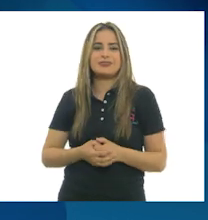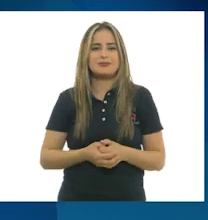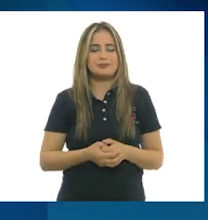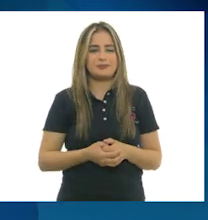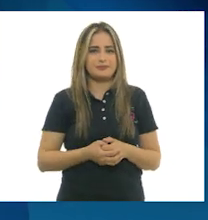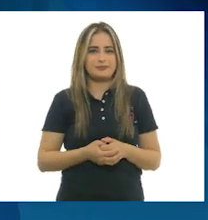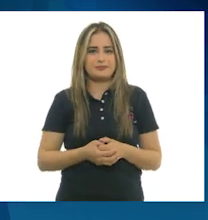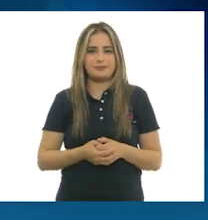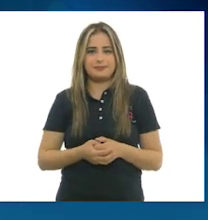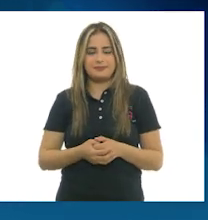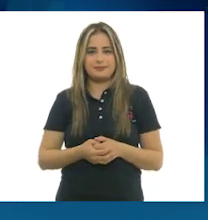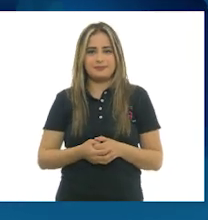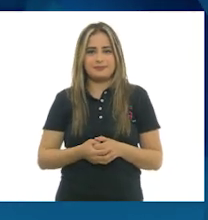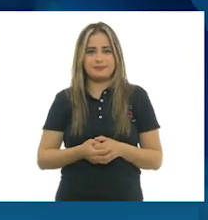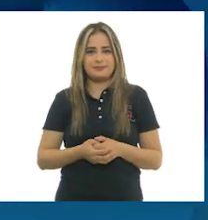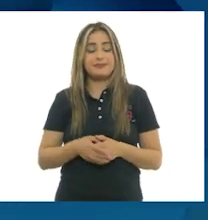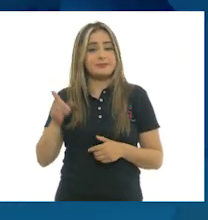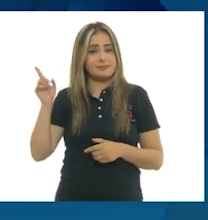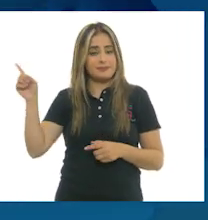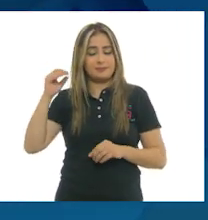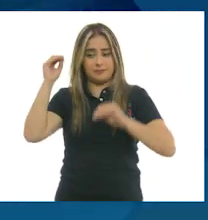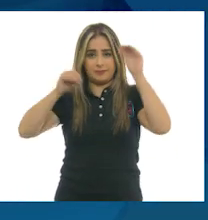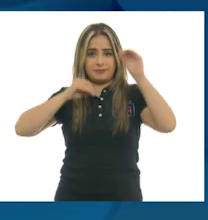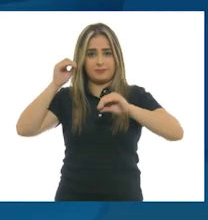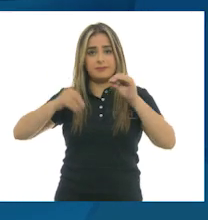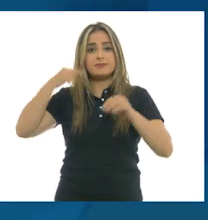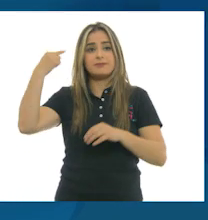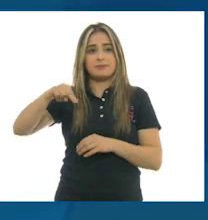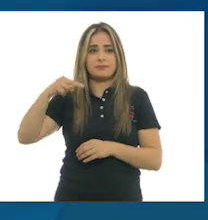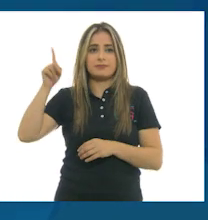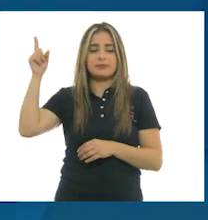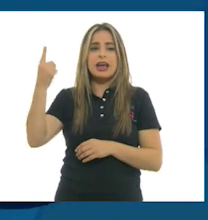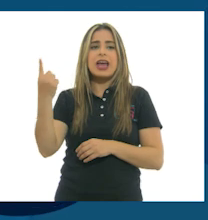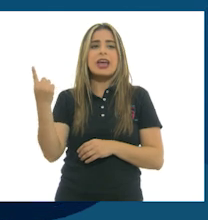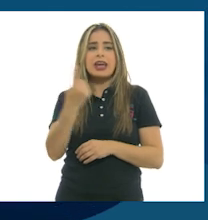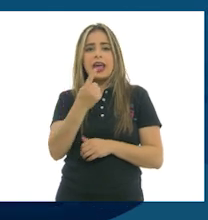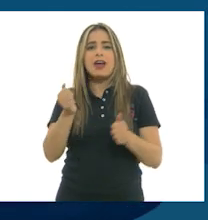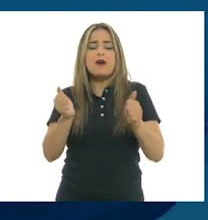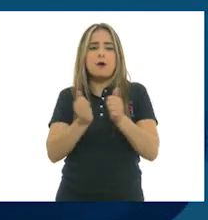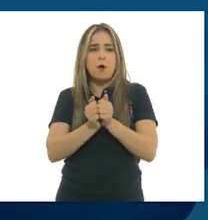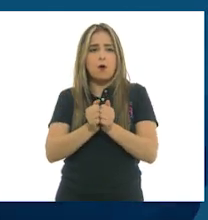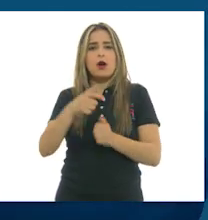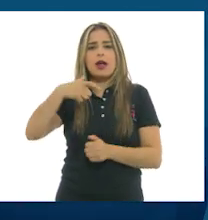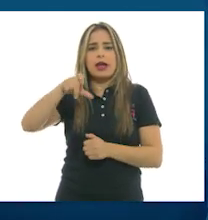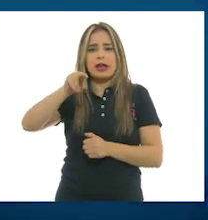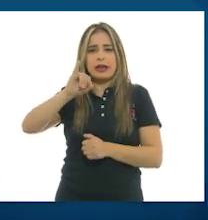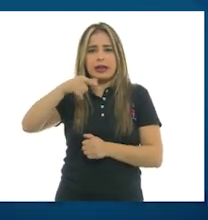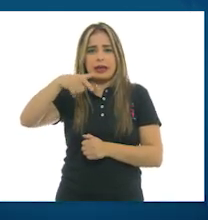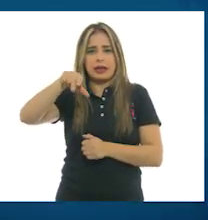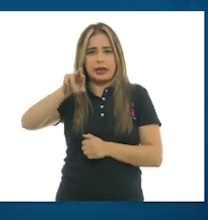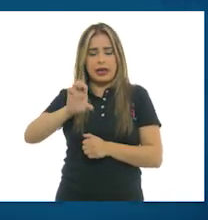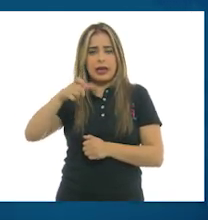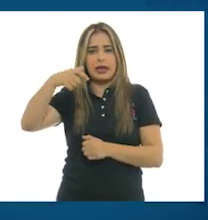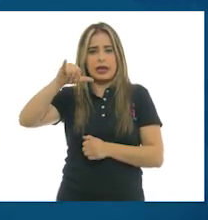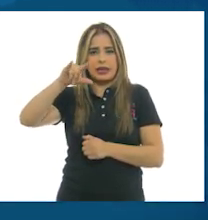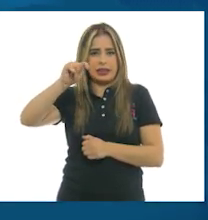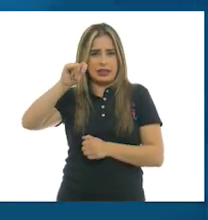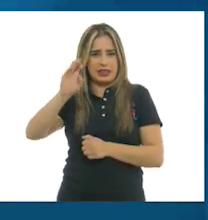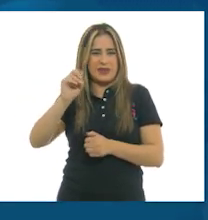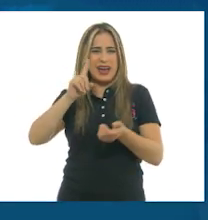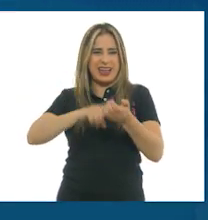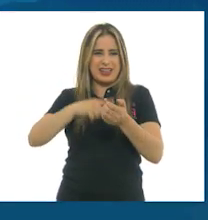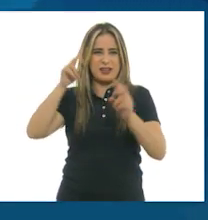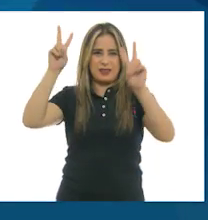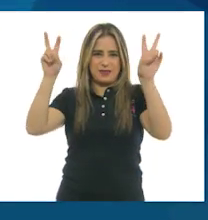Esa es de un montaje que se llama ¿Qué con Quique V? Ajá. Y como podemos